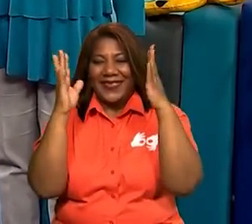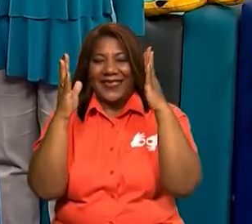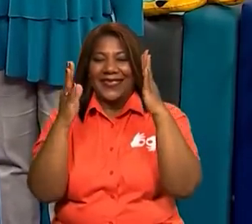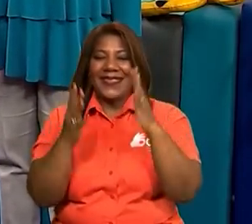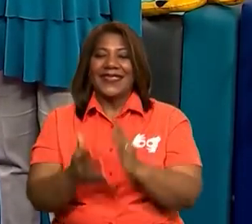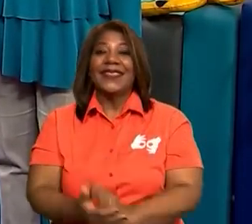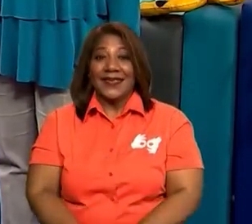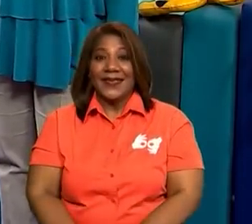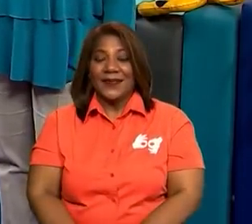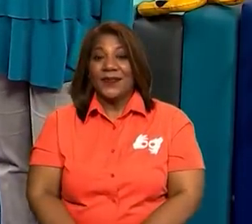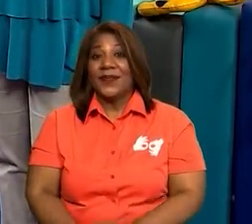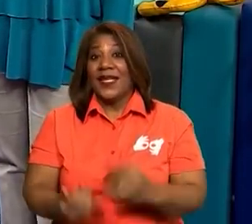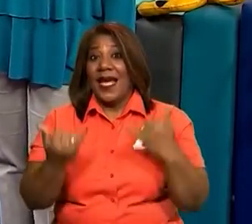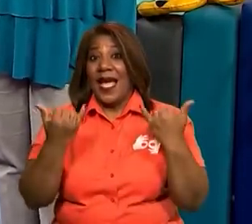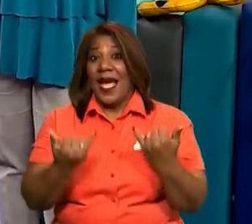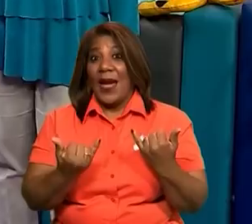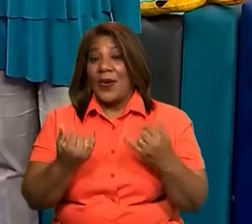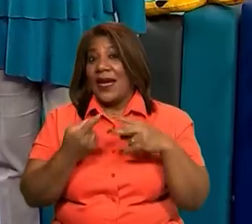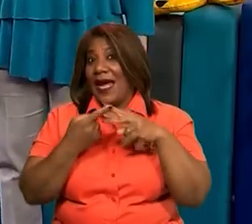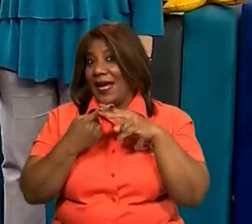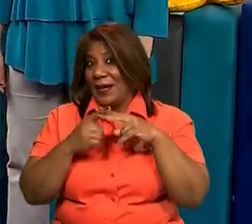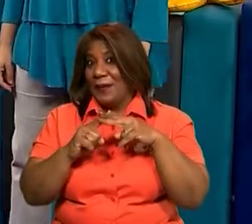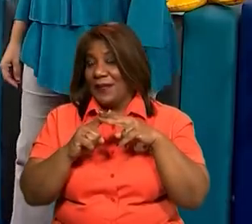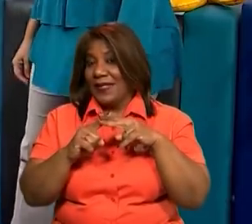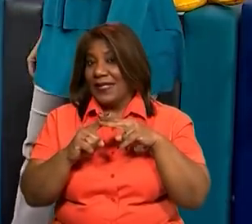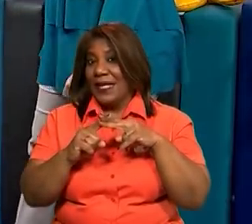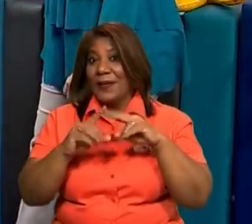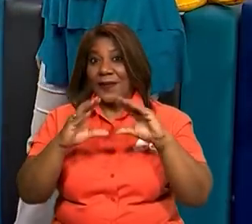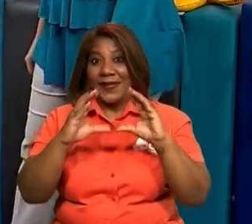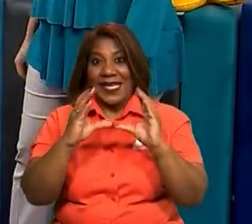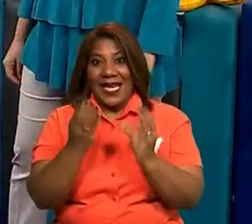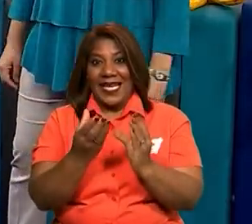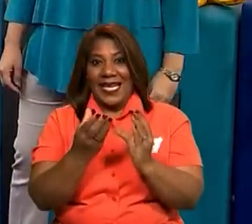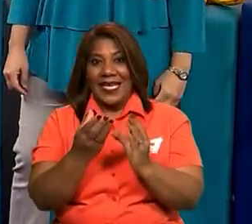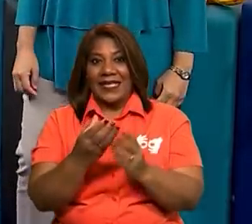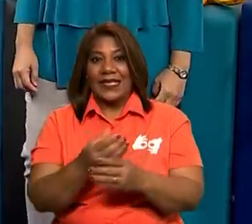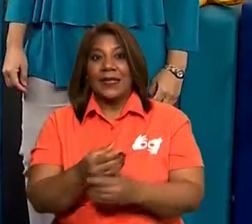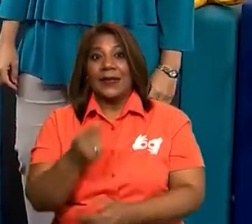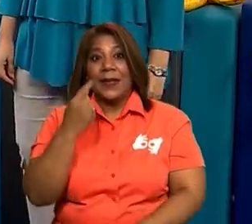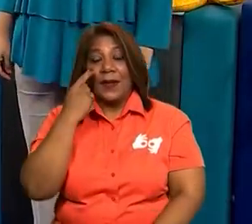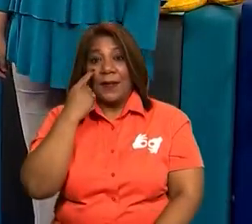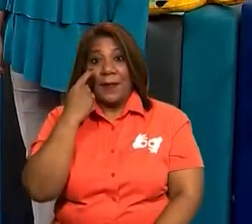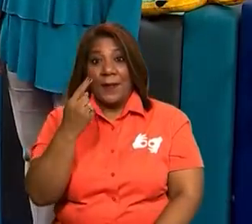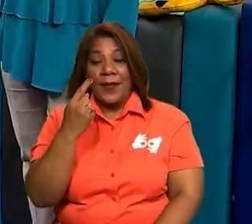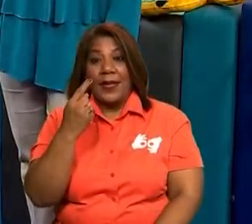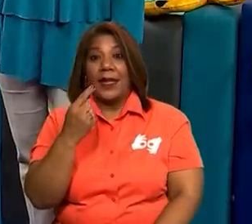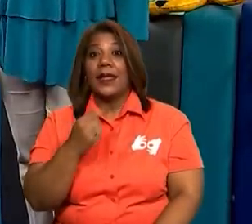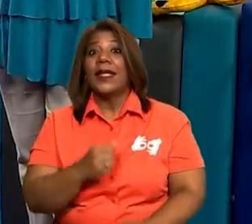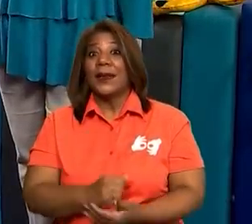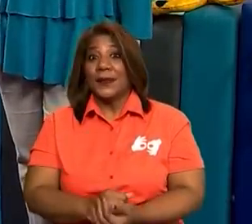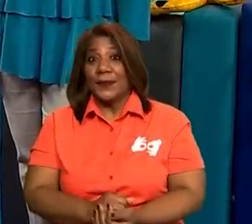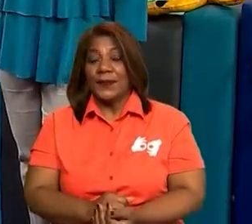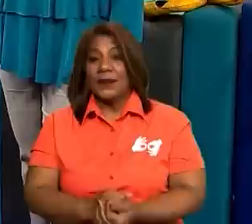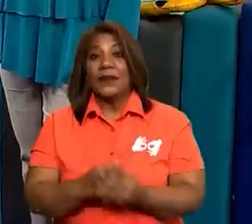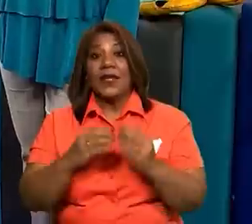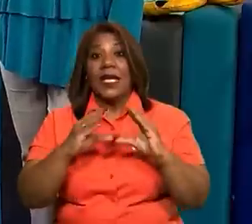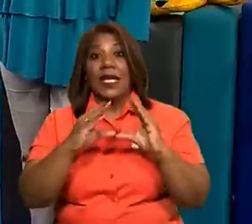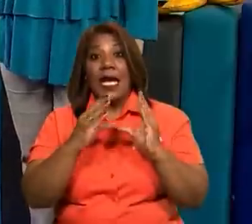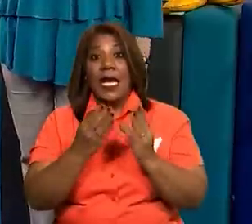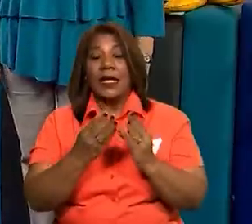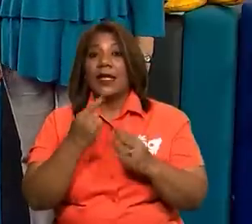Muy bien, chicos. Entonces vamos a entrar en materia. Iniciamos nuestra aventura del día de hoy